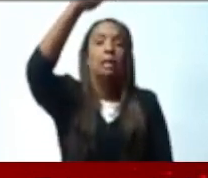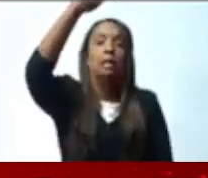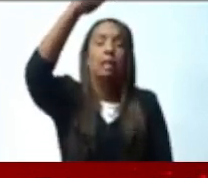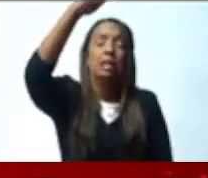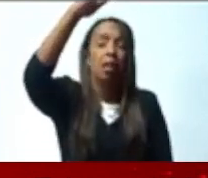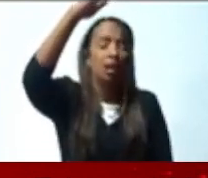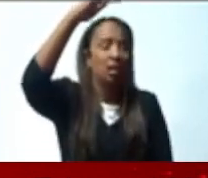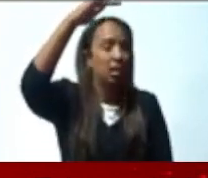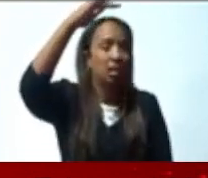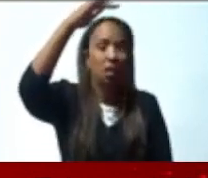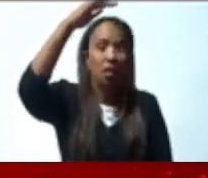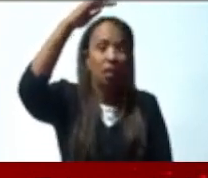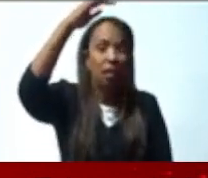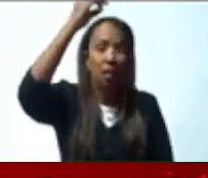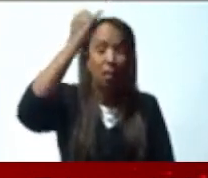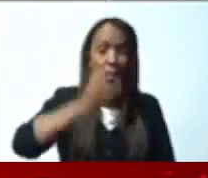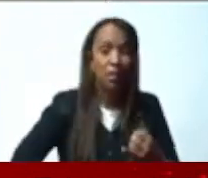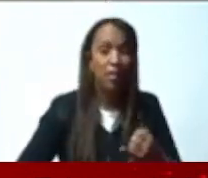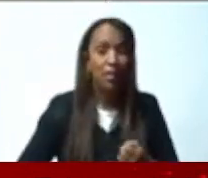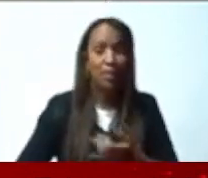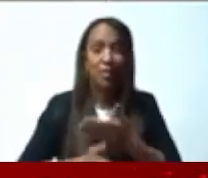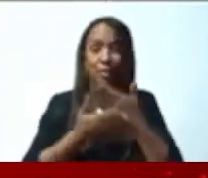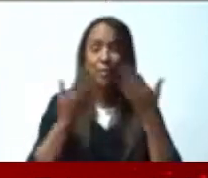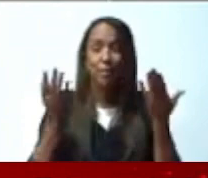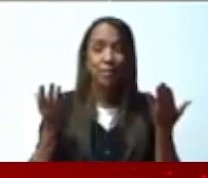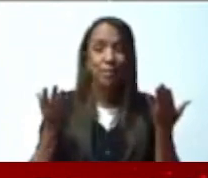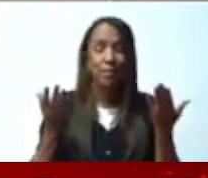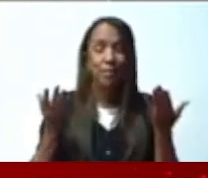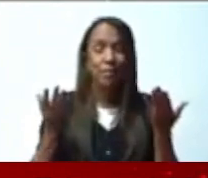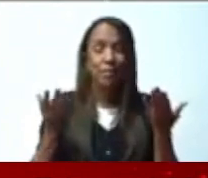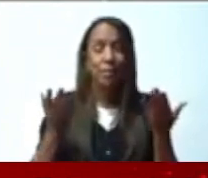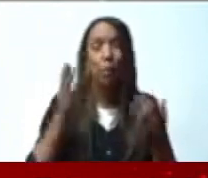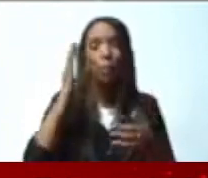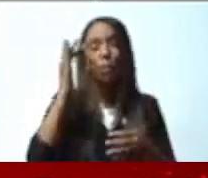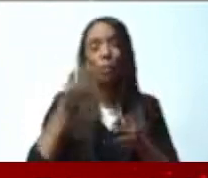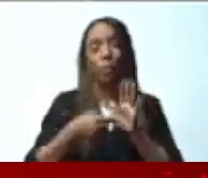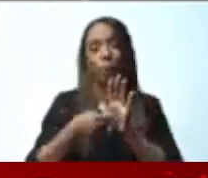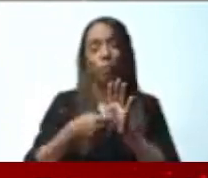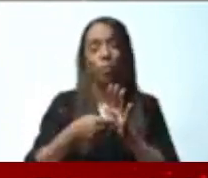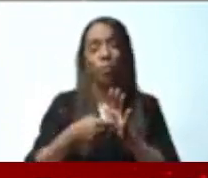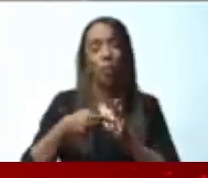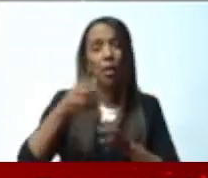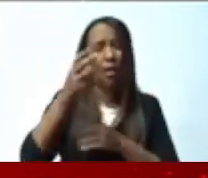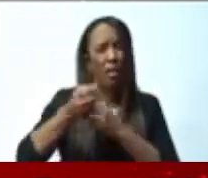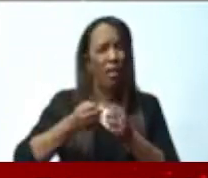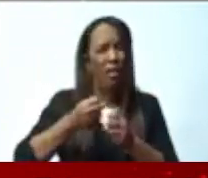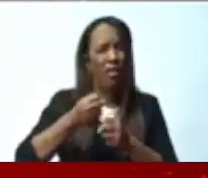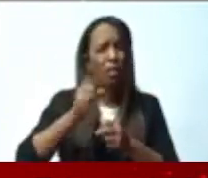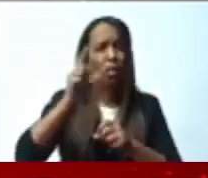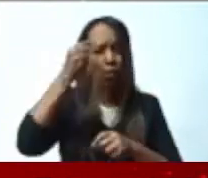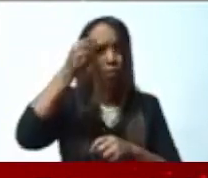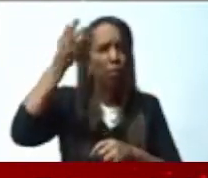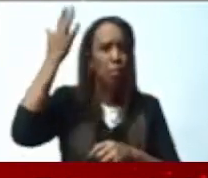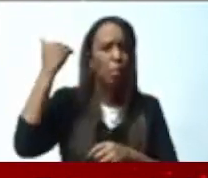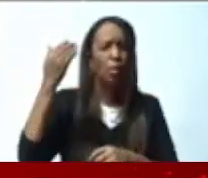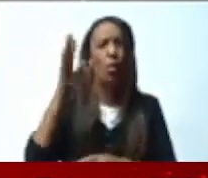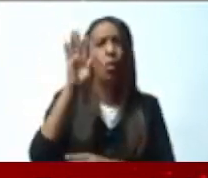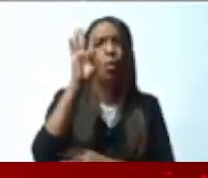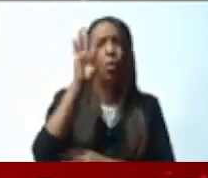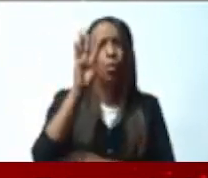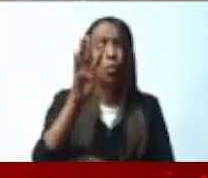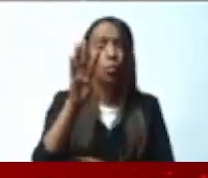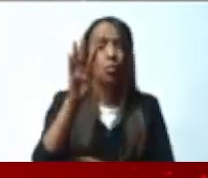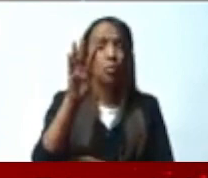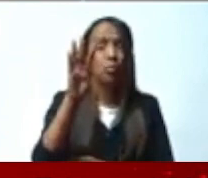45.000 millones de dólares. Y este gobierno sigue